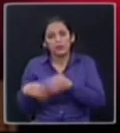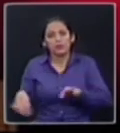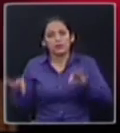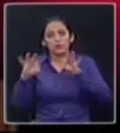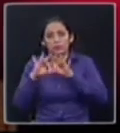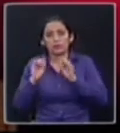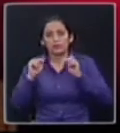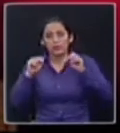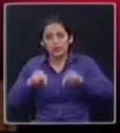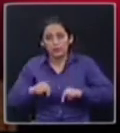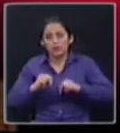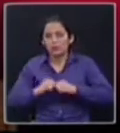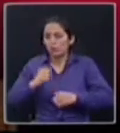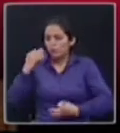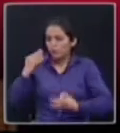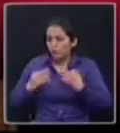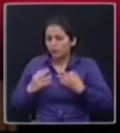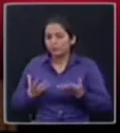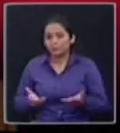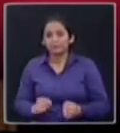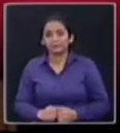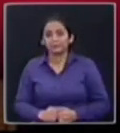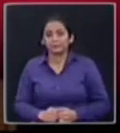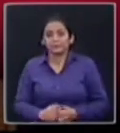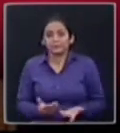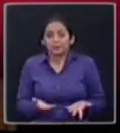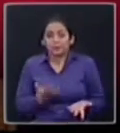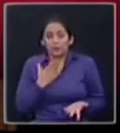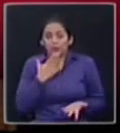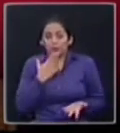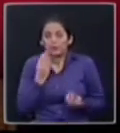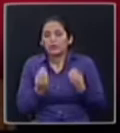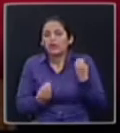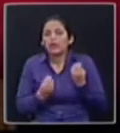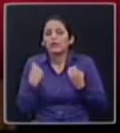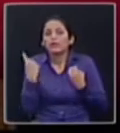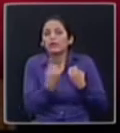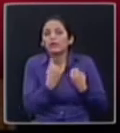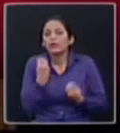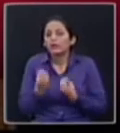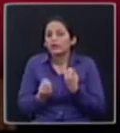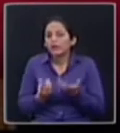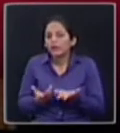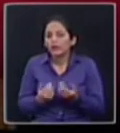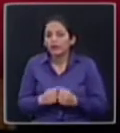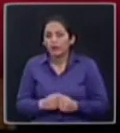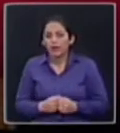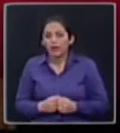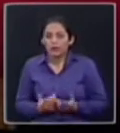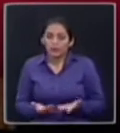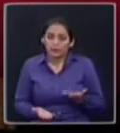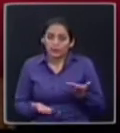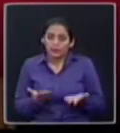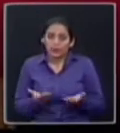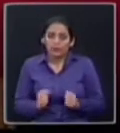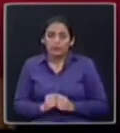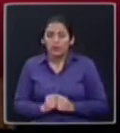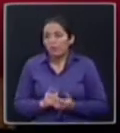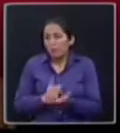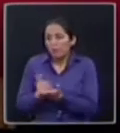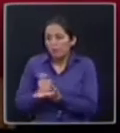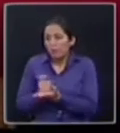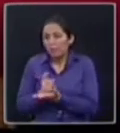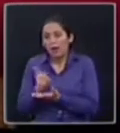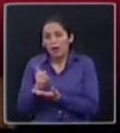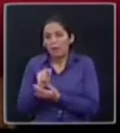de lo que es el juicio político. Recuerda usted, Javier, lo que ahora estamos haciendo no responde a una agenda partidista, tampoco responde a una pesquisa